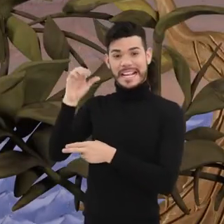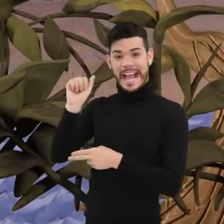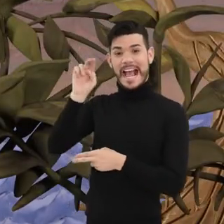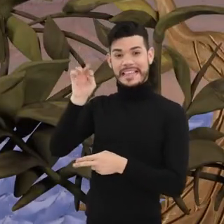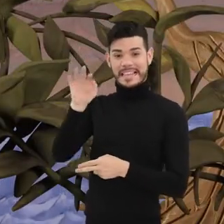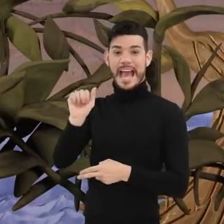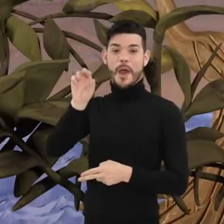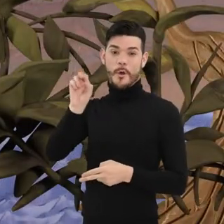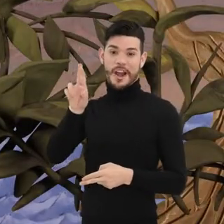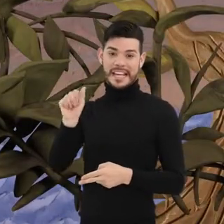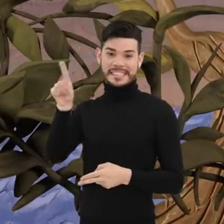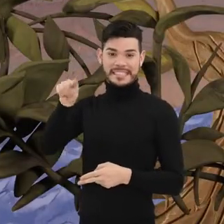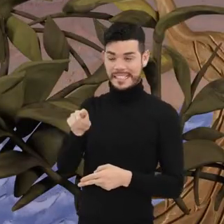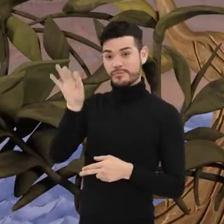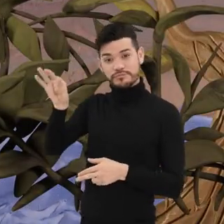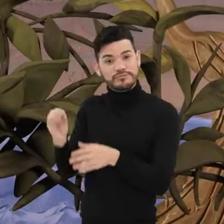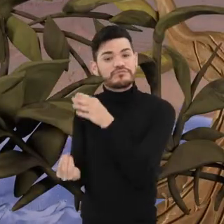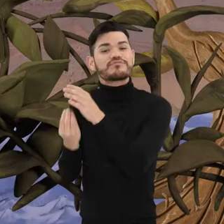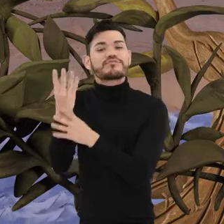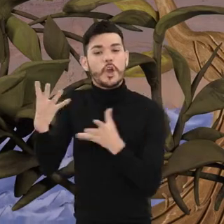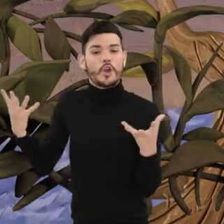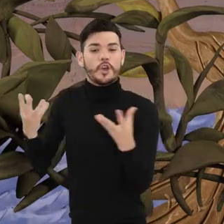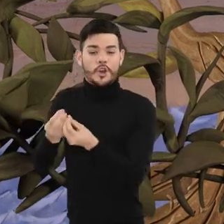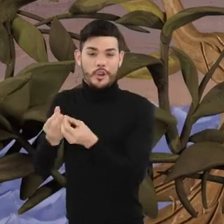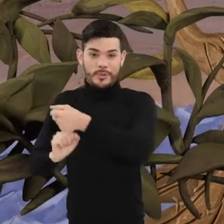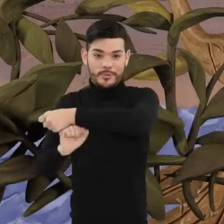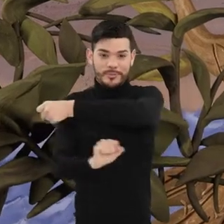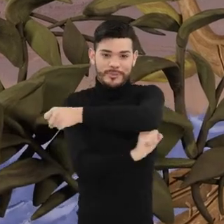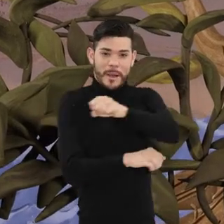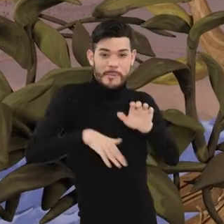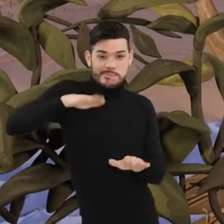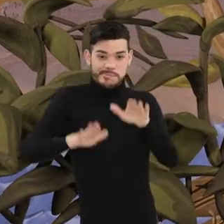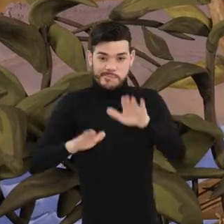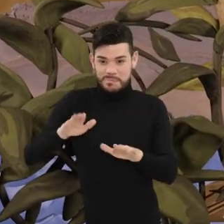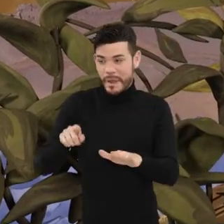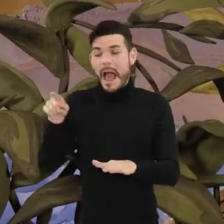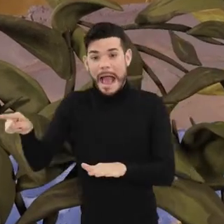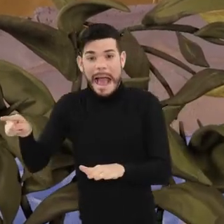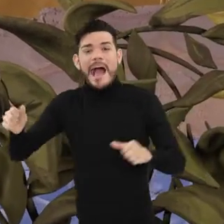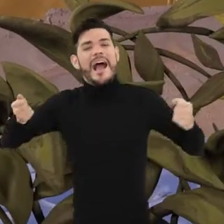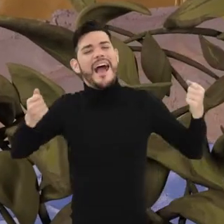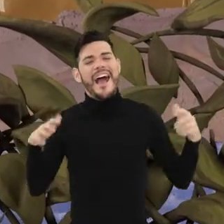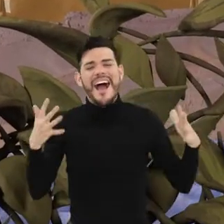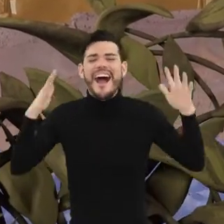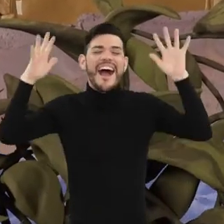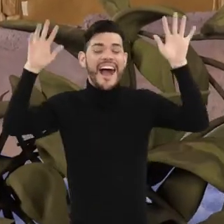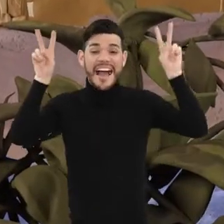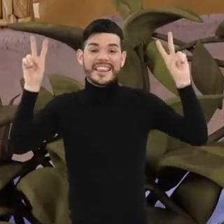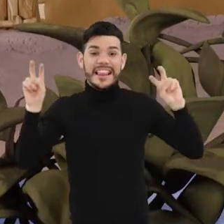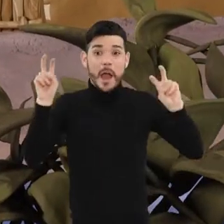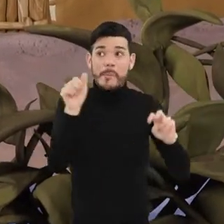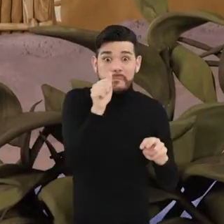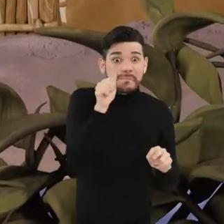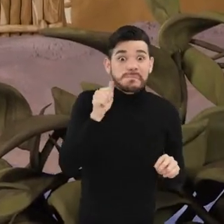origen posiblemente rituales africanos para celebrar la maternidad y el inicio de la pubertad en las niñas.